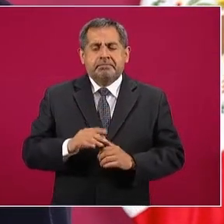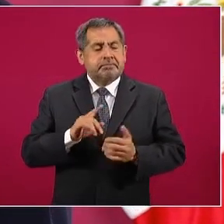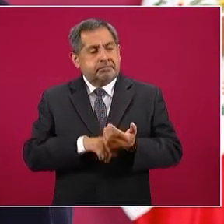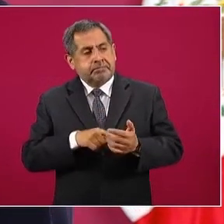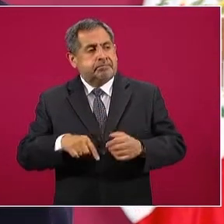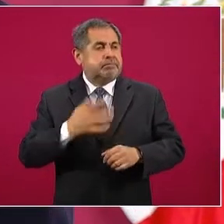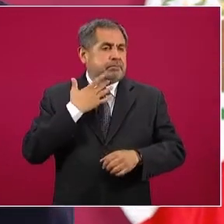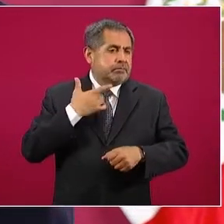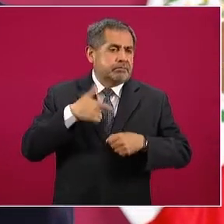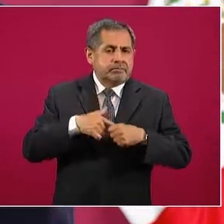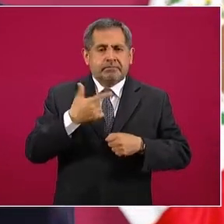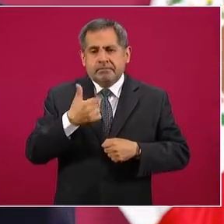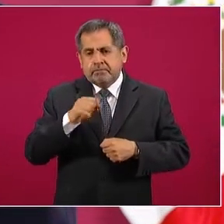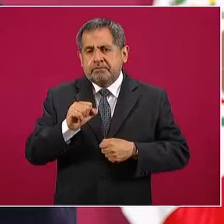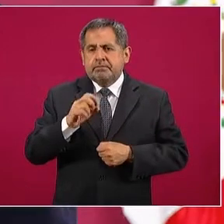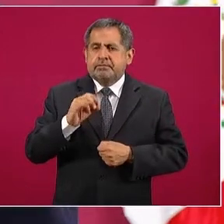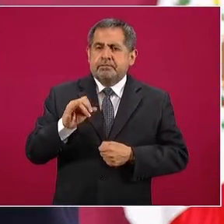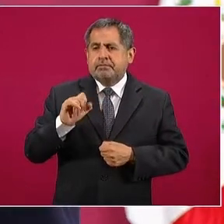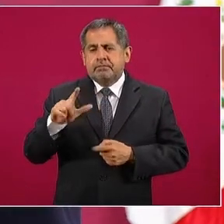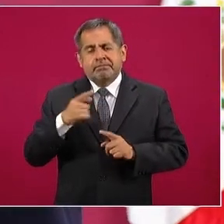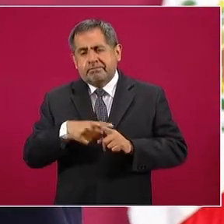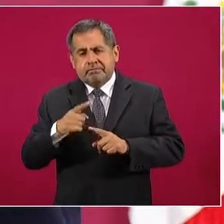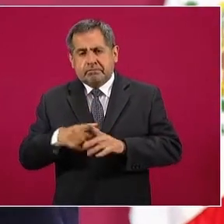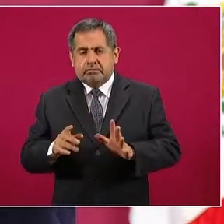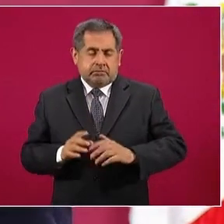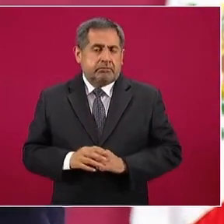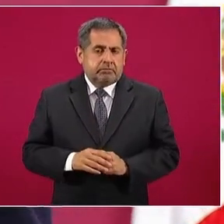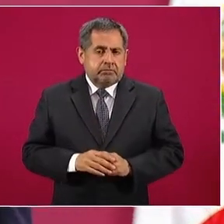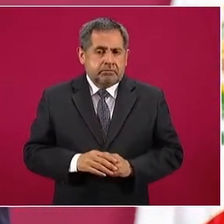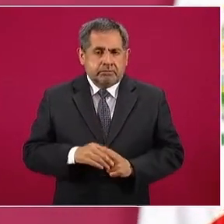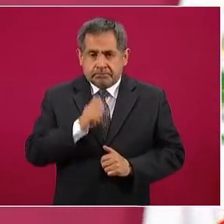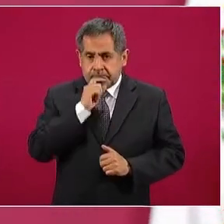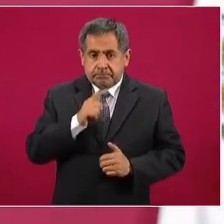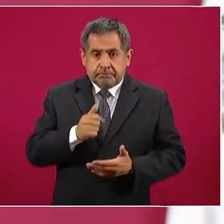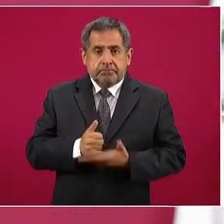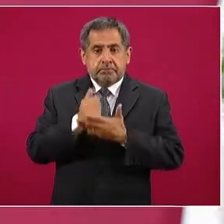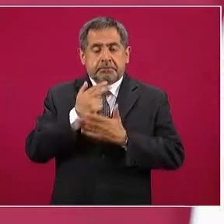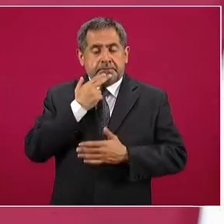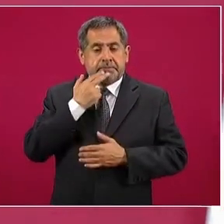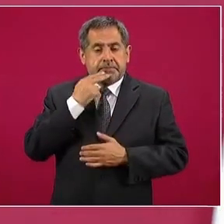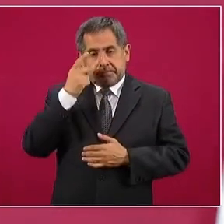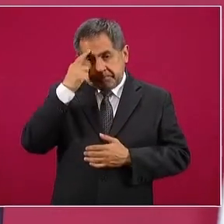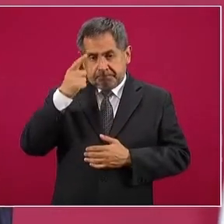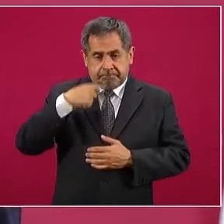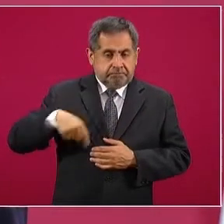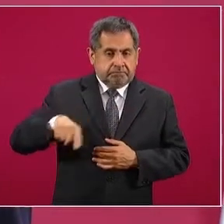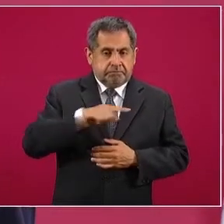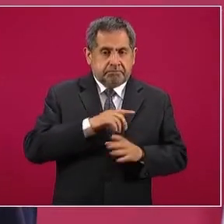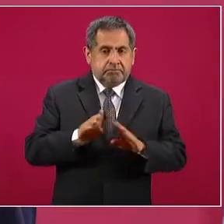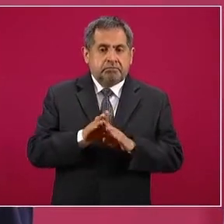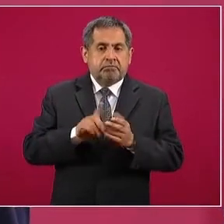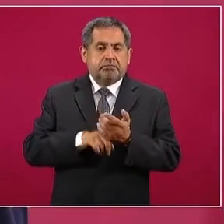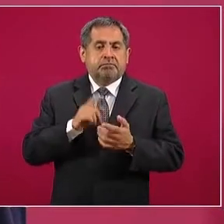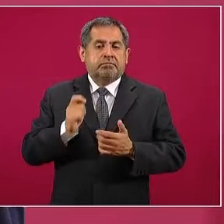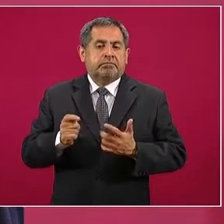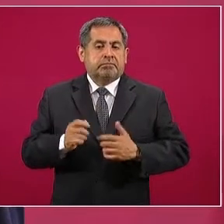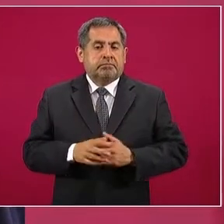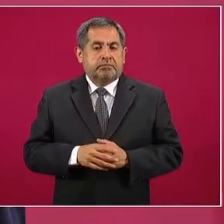combustibles. Y esto ayuda también para que no haya